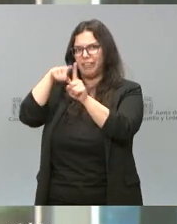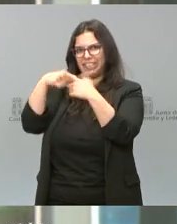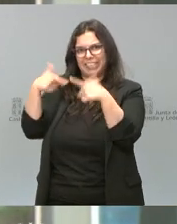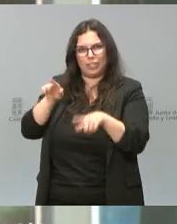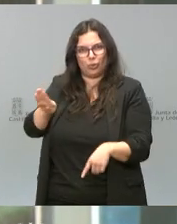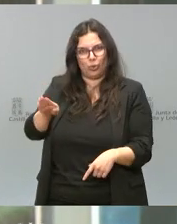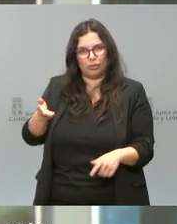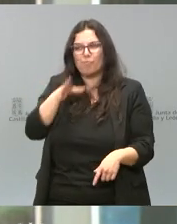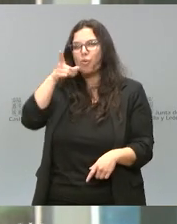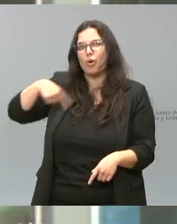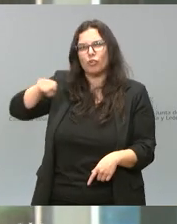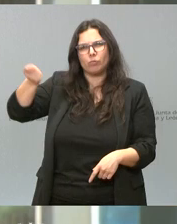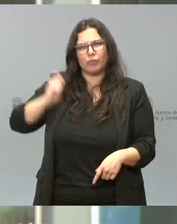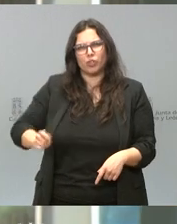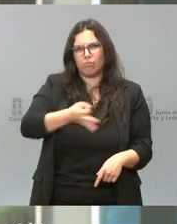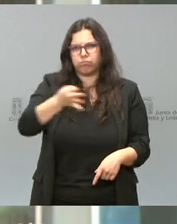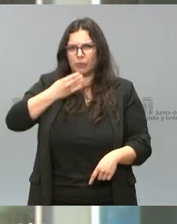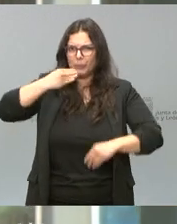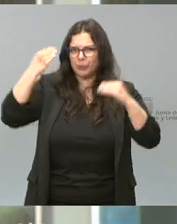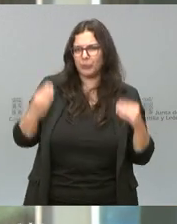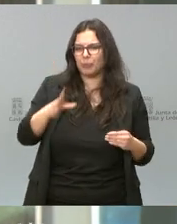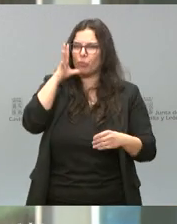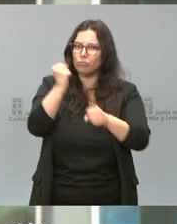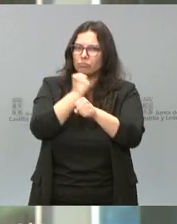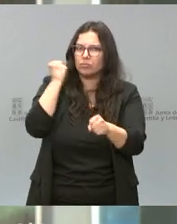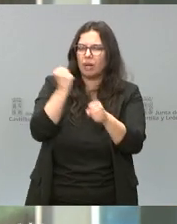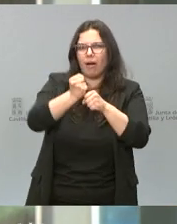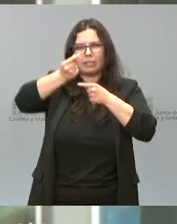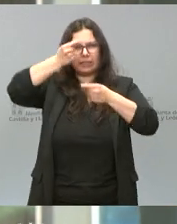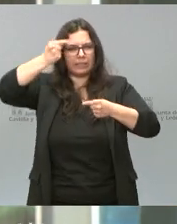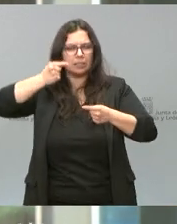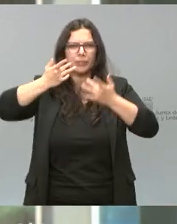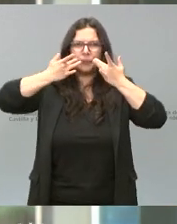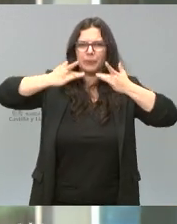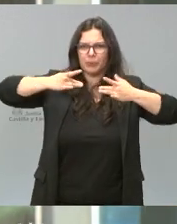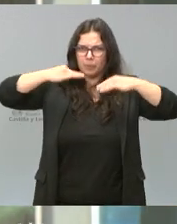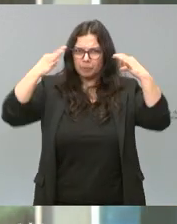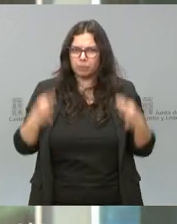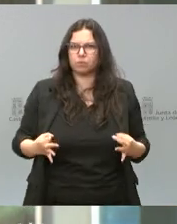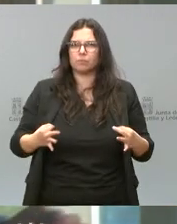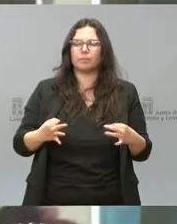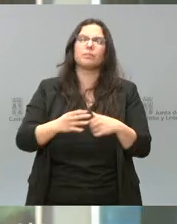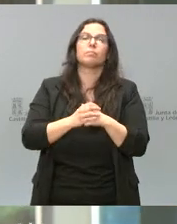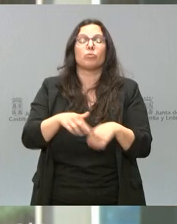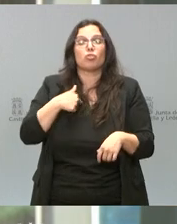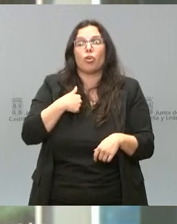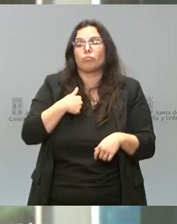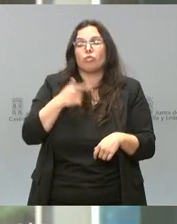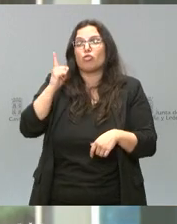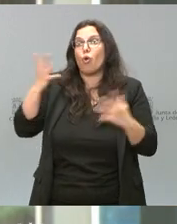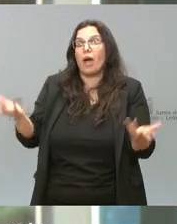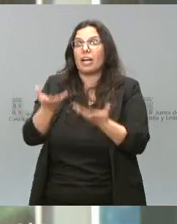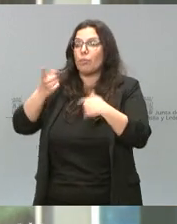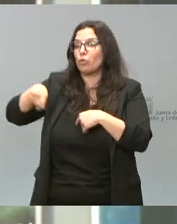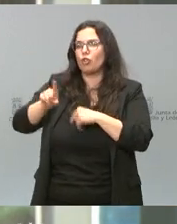por vuestra profesionalidad, por el trabajo, el rigor, la honestidad que desarrolláis. Yo lo único que os animo es